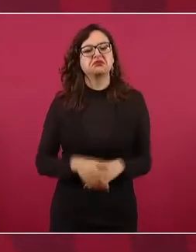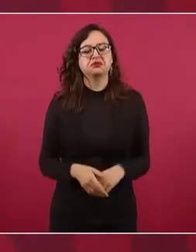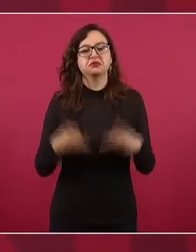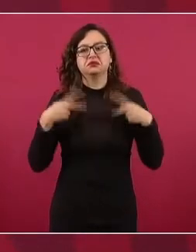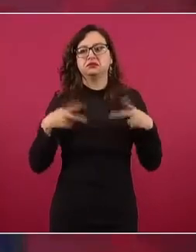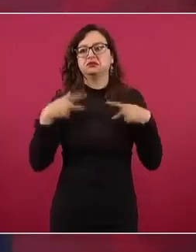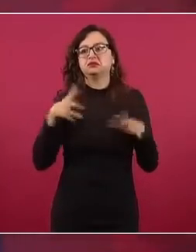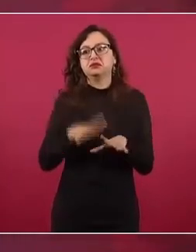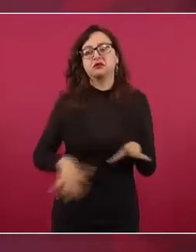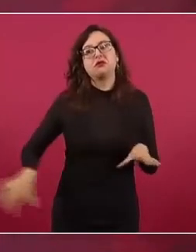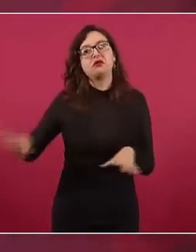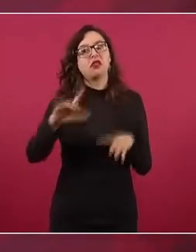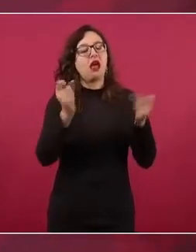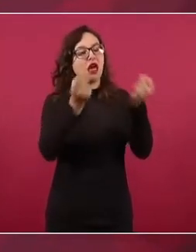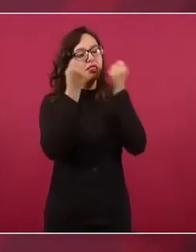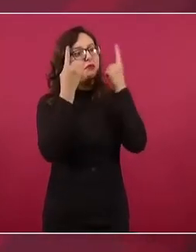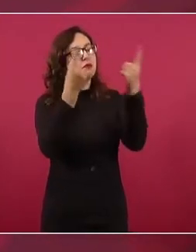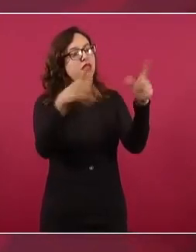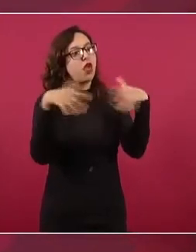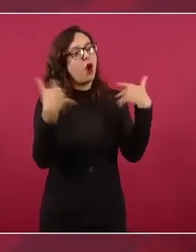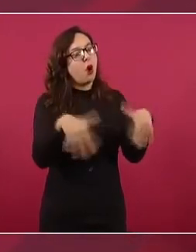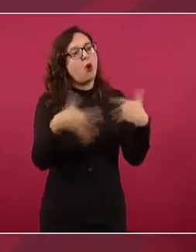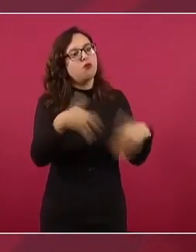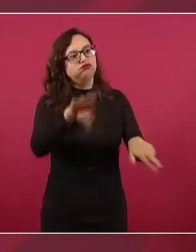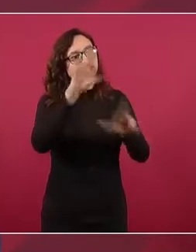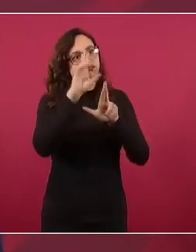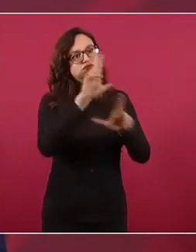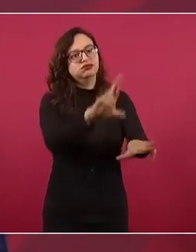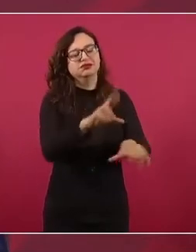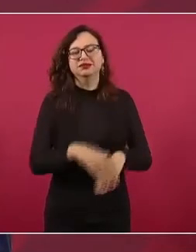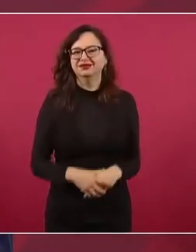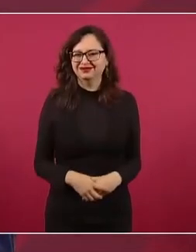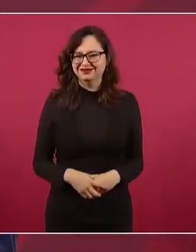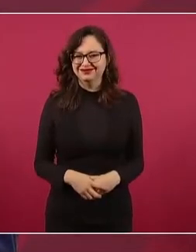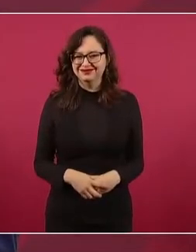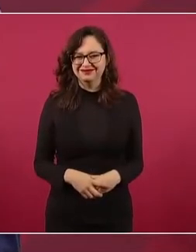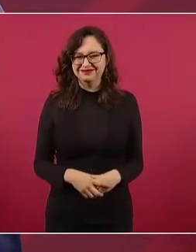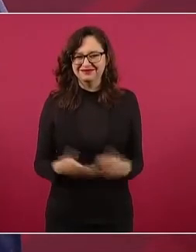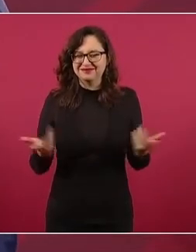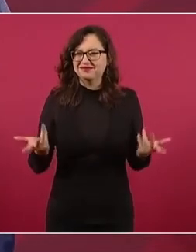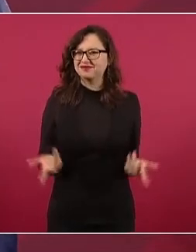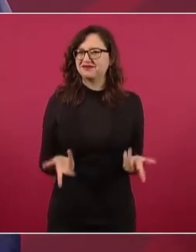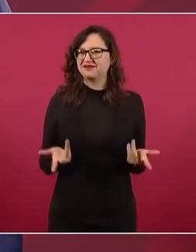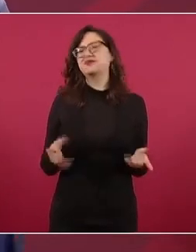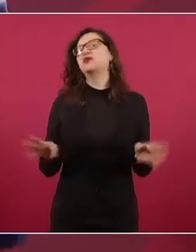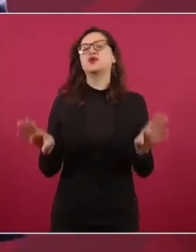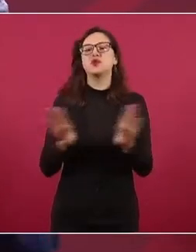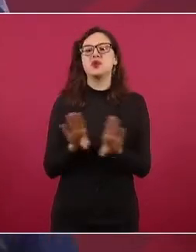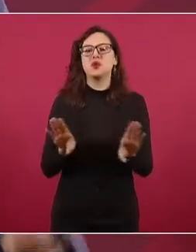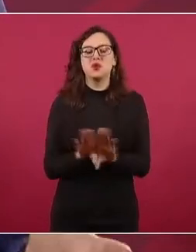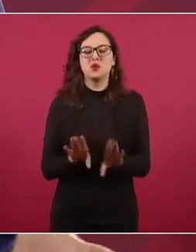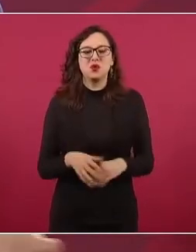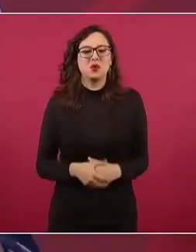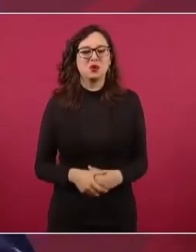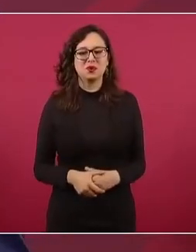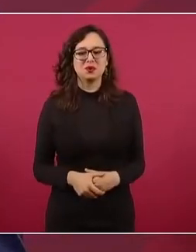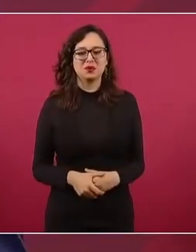Hemos llegado a extremos en que se ponían de ejemplo